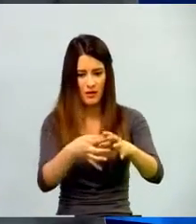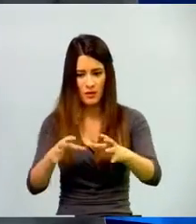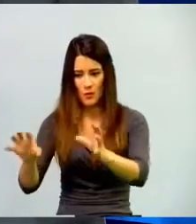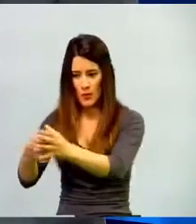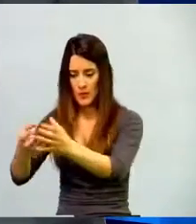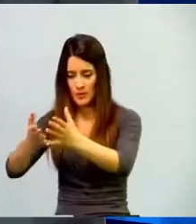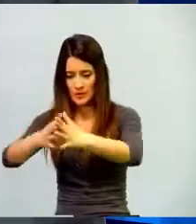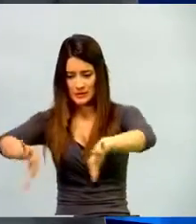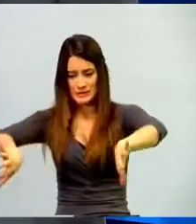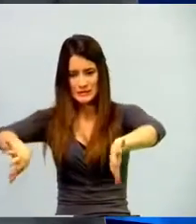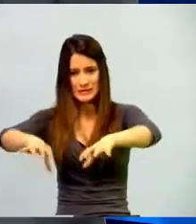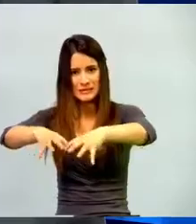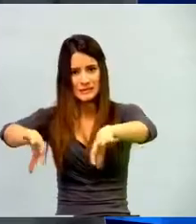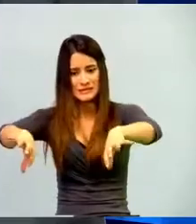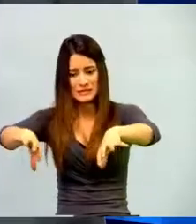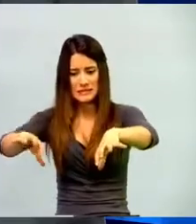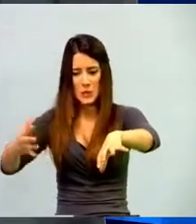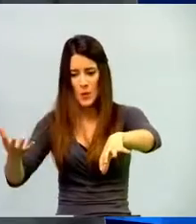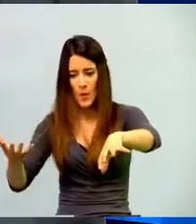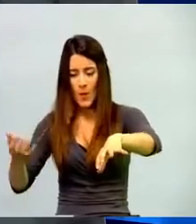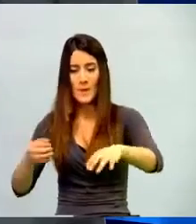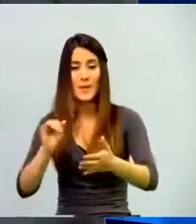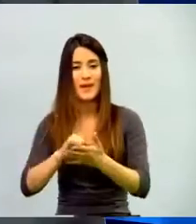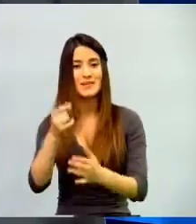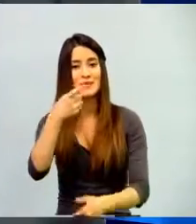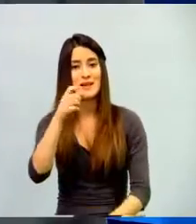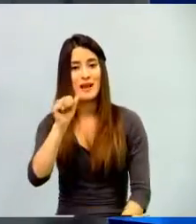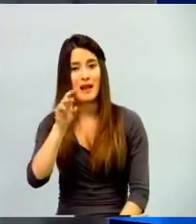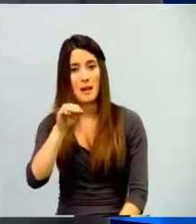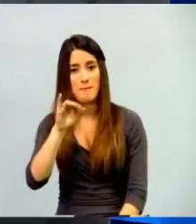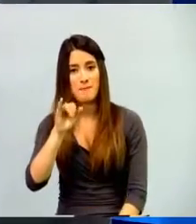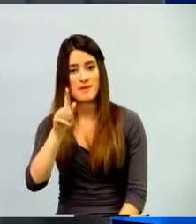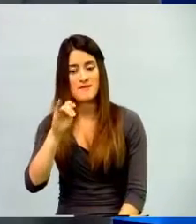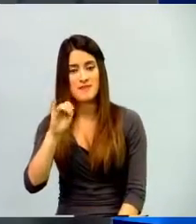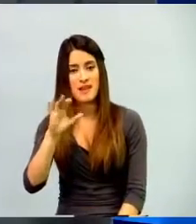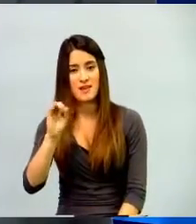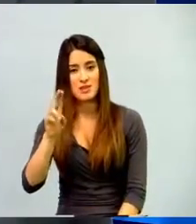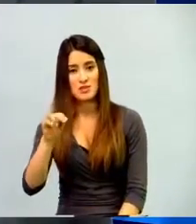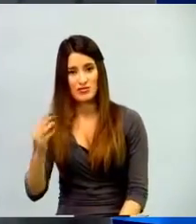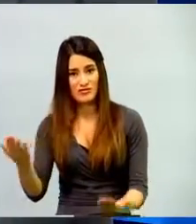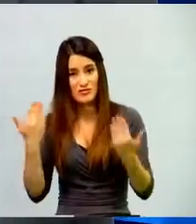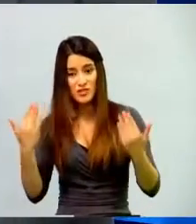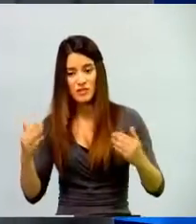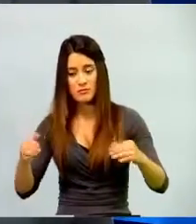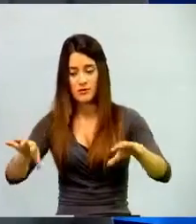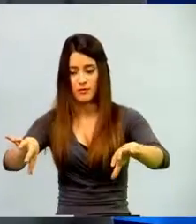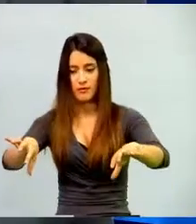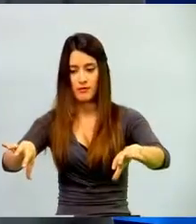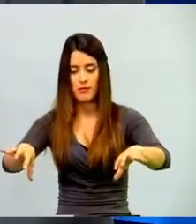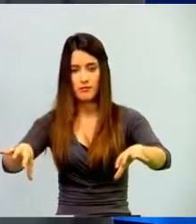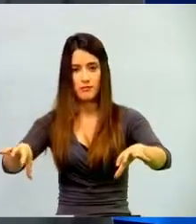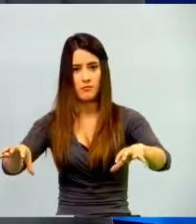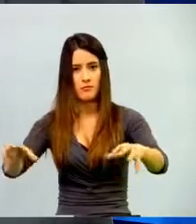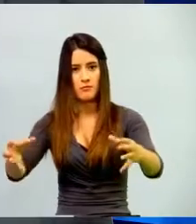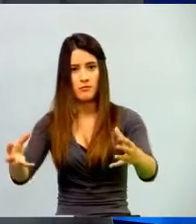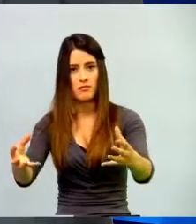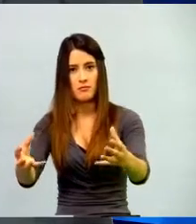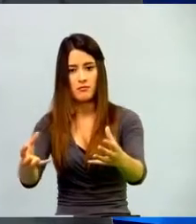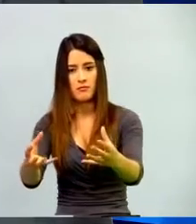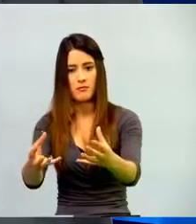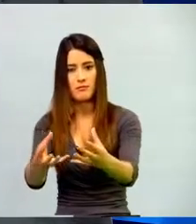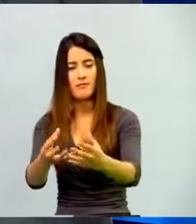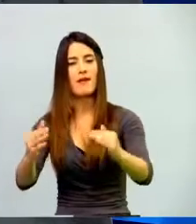que en ambientes, digamos, no académicos los muchachos también puedan, en otras metodologías, pues, cerrar